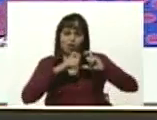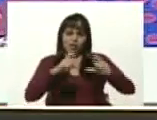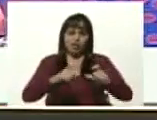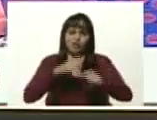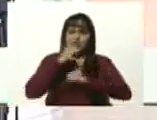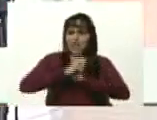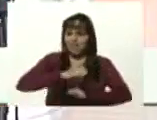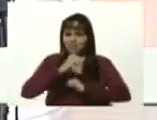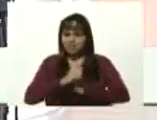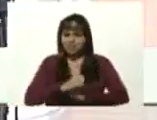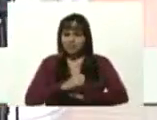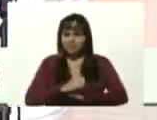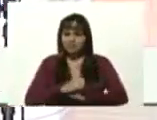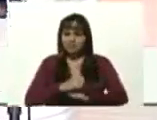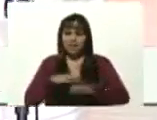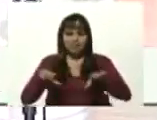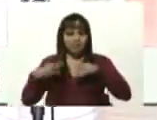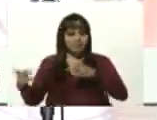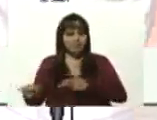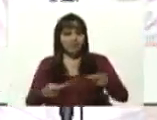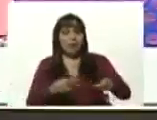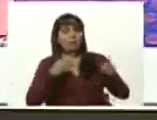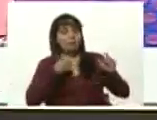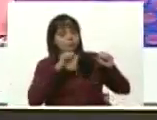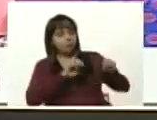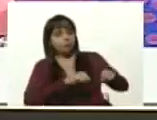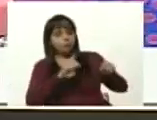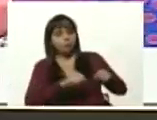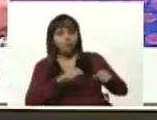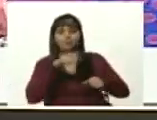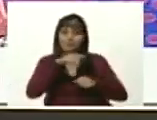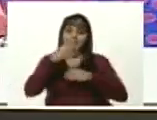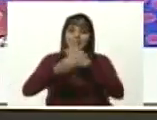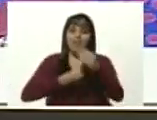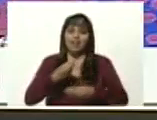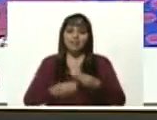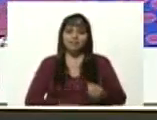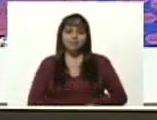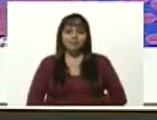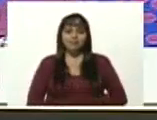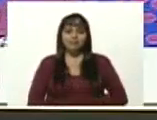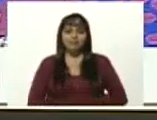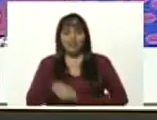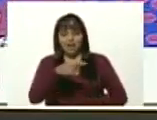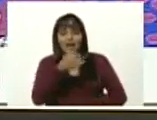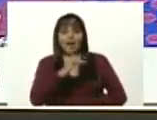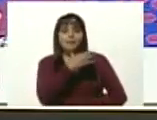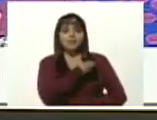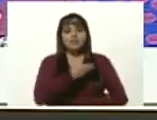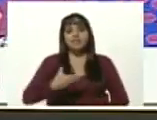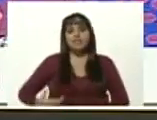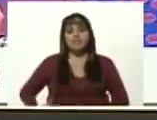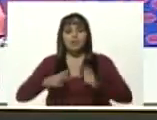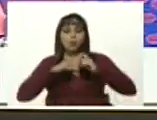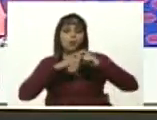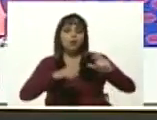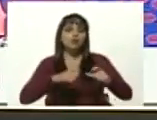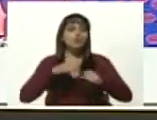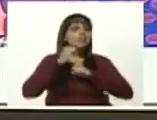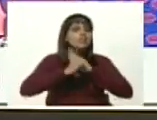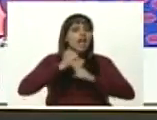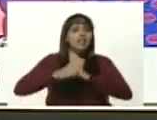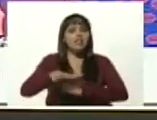invitación? Sí. Bueno. ¡Cúmplase pues! Aquí está el presidente de Corazón Llanero,